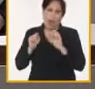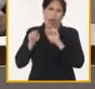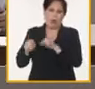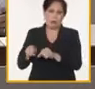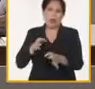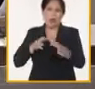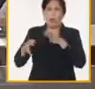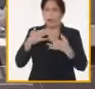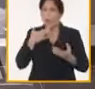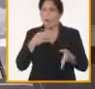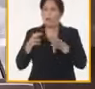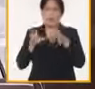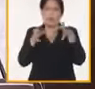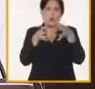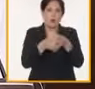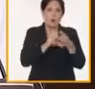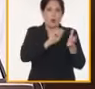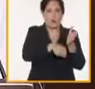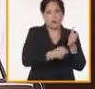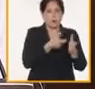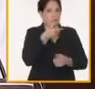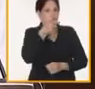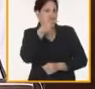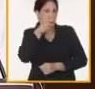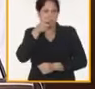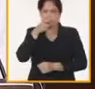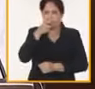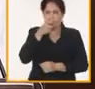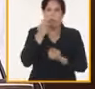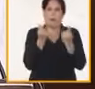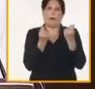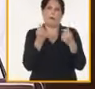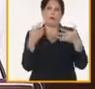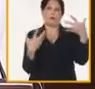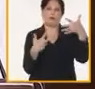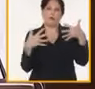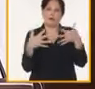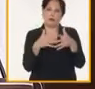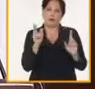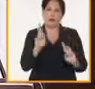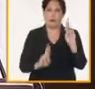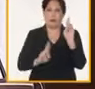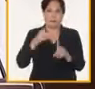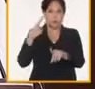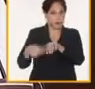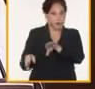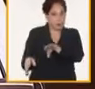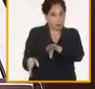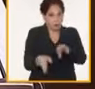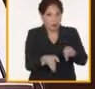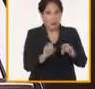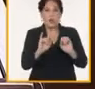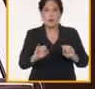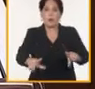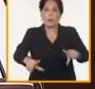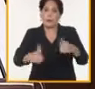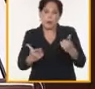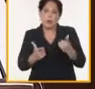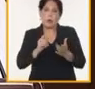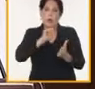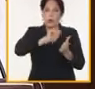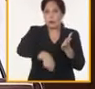funcionamiento de los comités de contratación y concertación de precios. Existen además incumplimientos en la